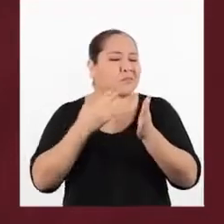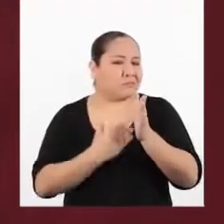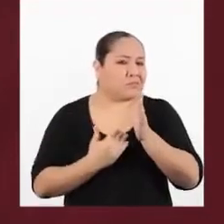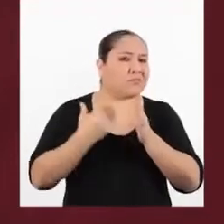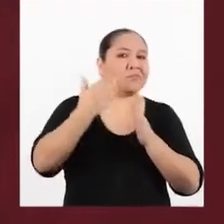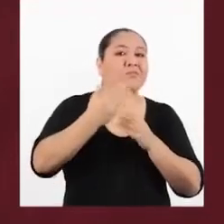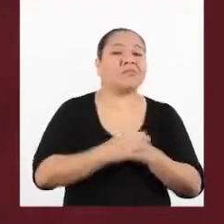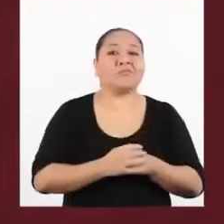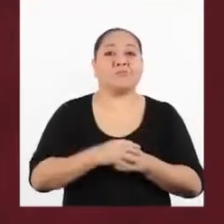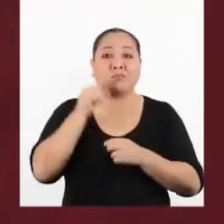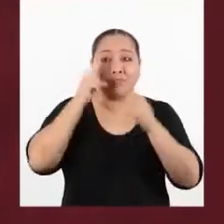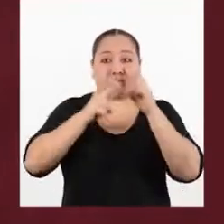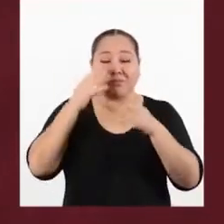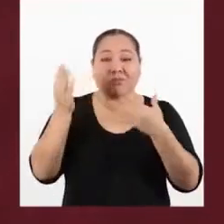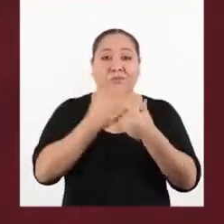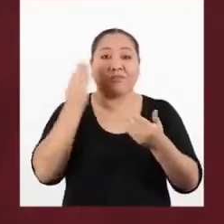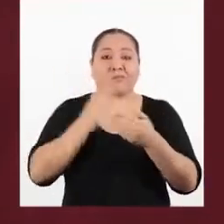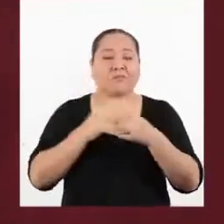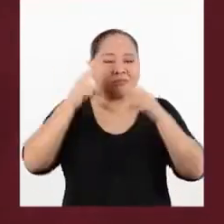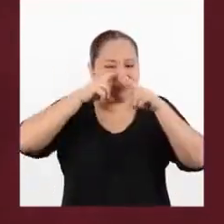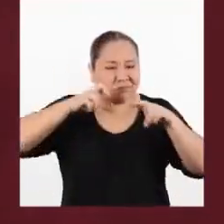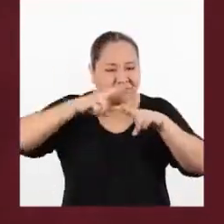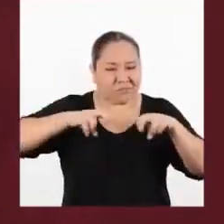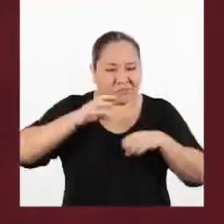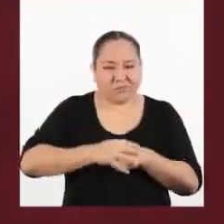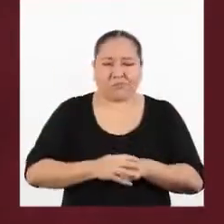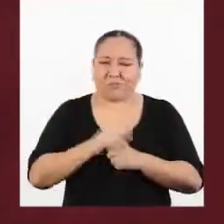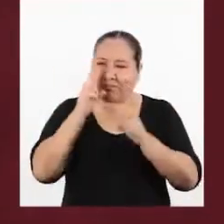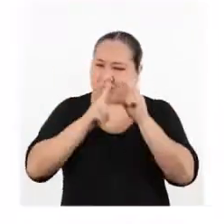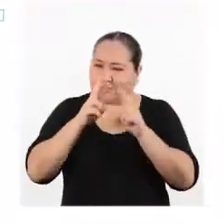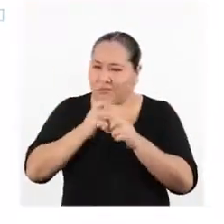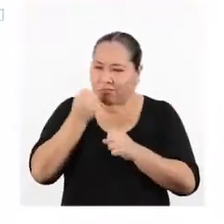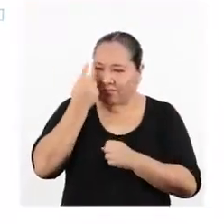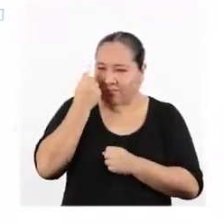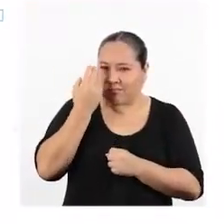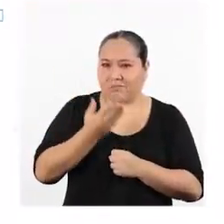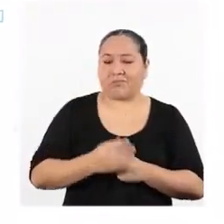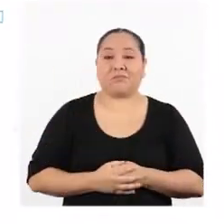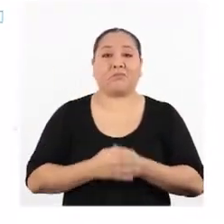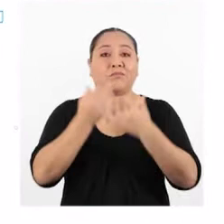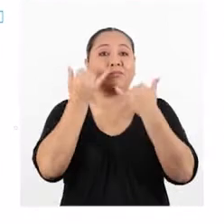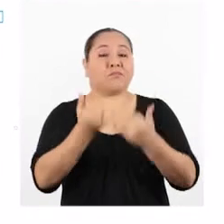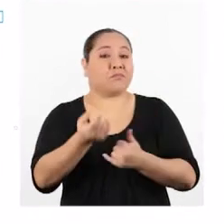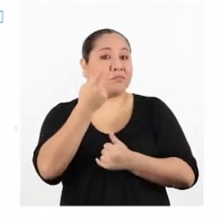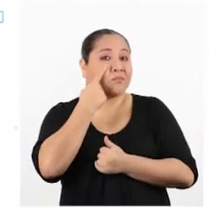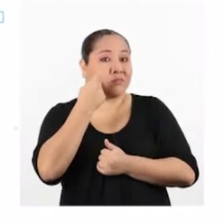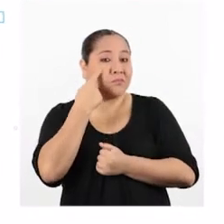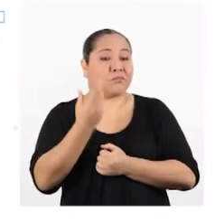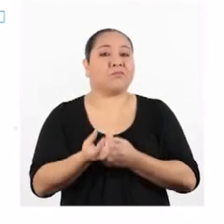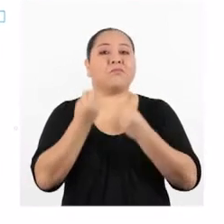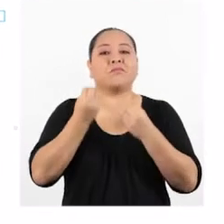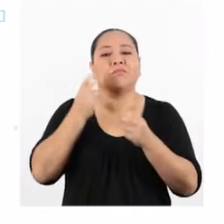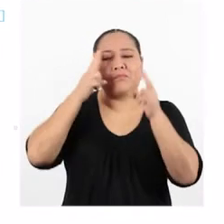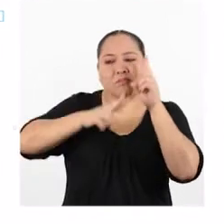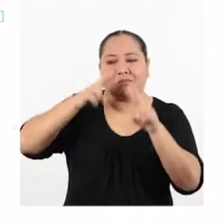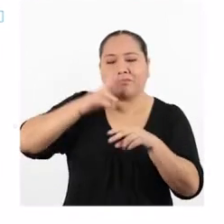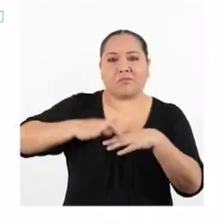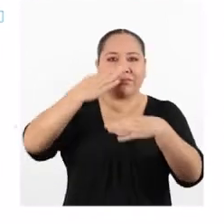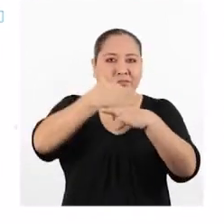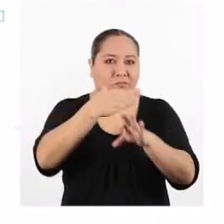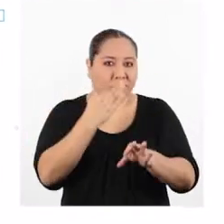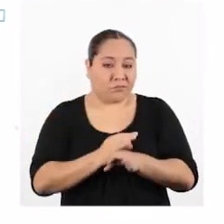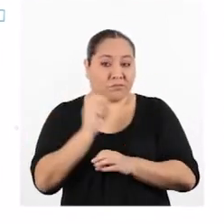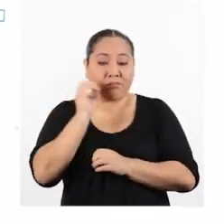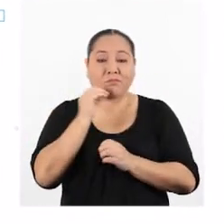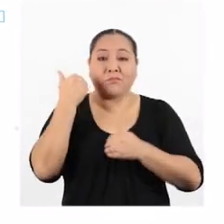resulte fácil analizarlos e interpretarlos. Hoy conoceremos cómo llevar a cabo estrategias